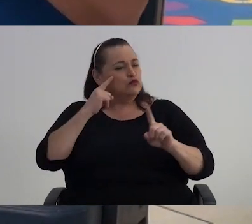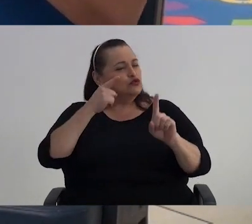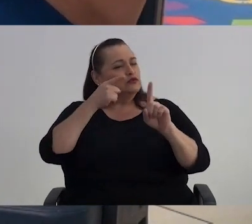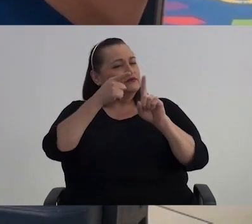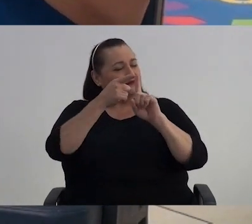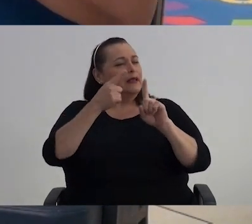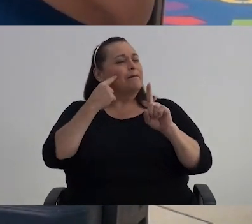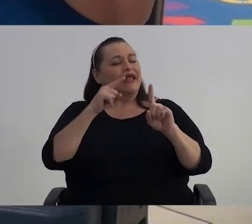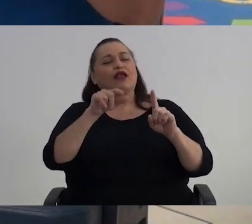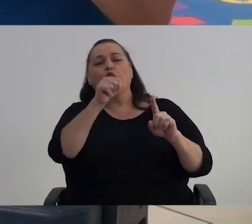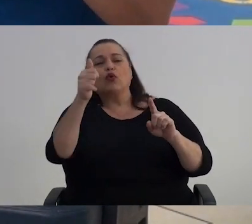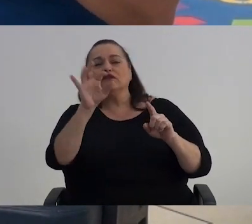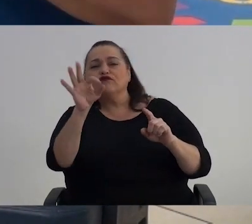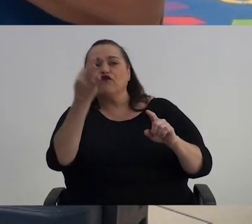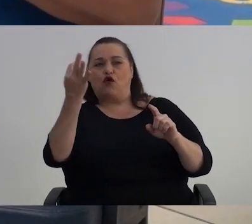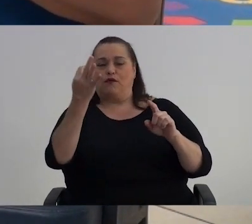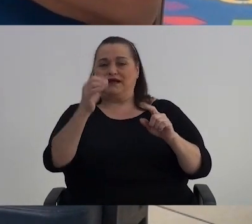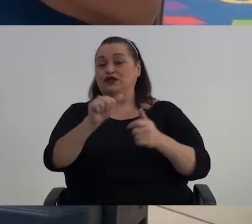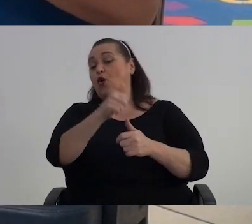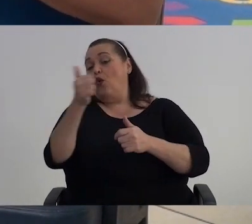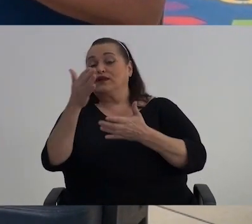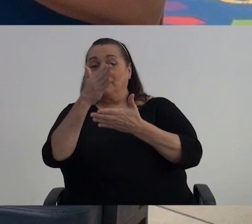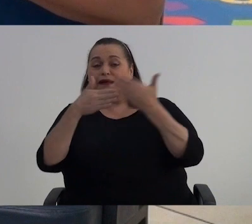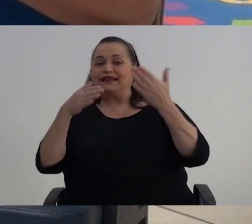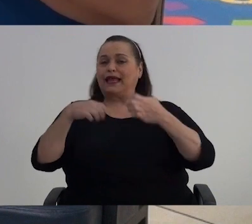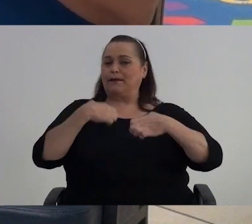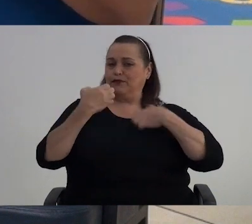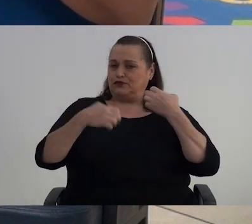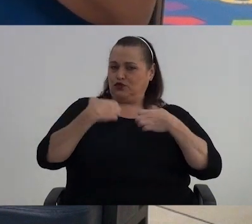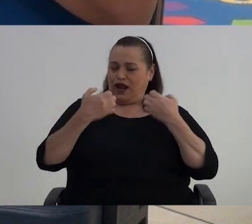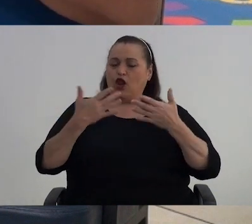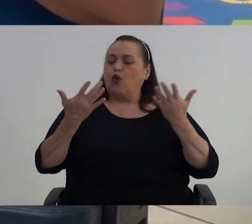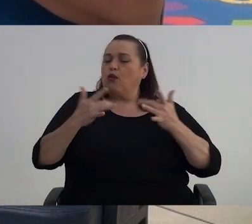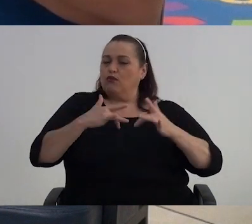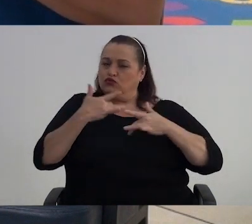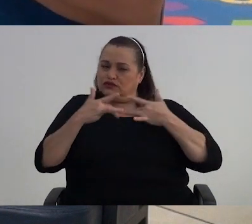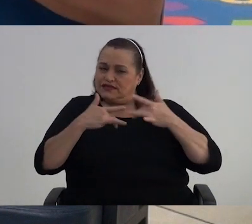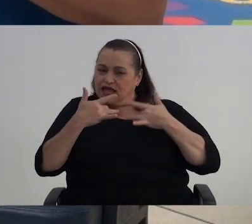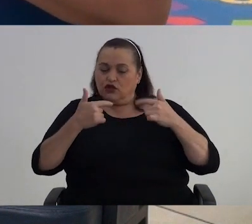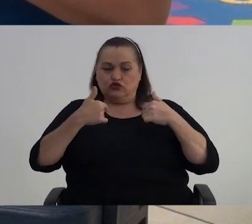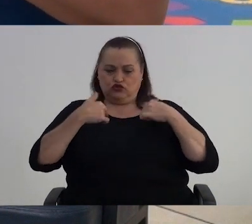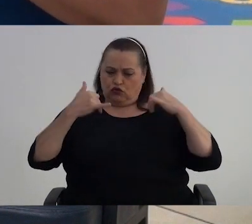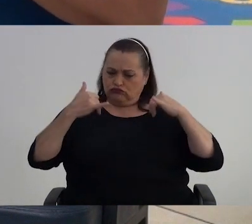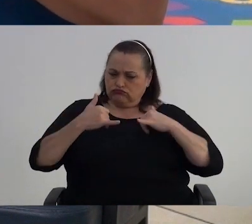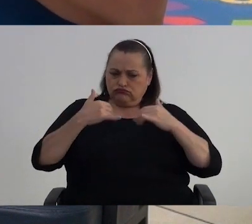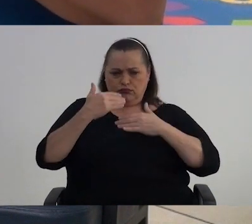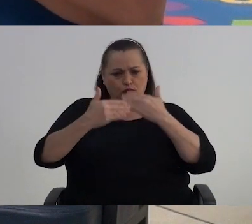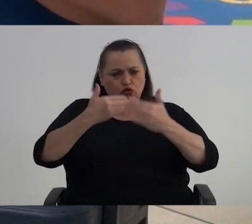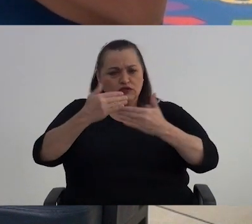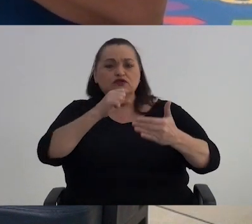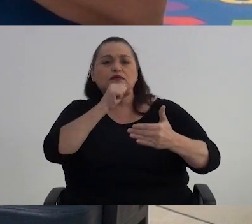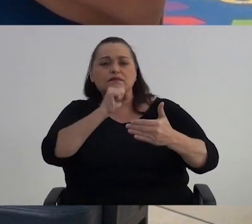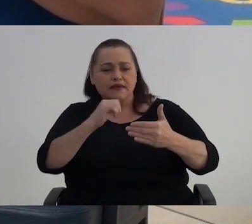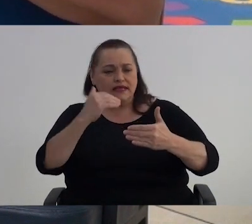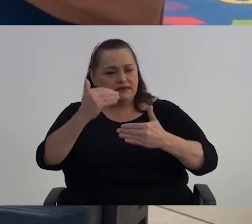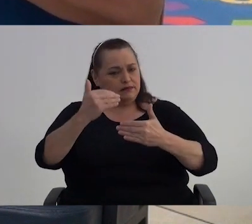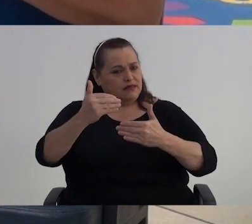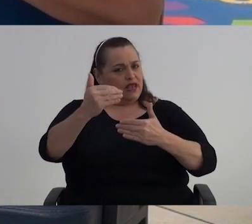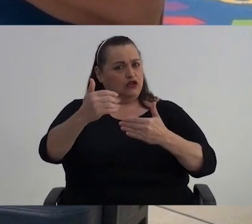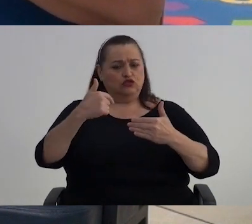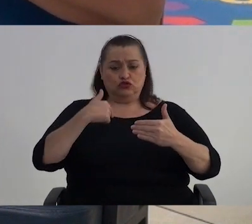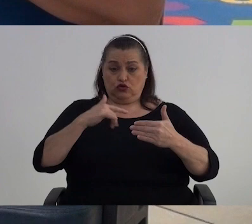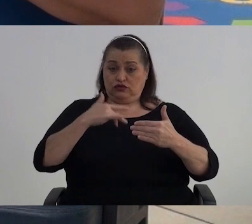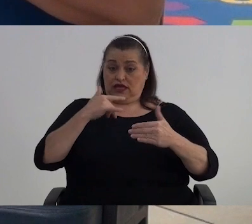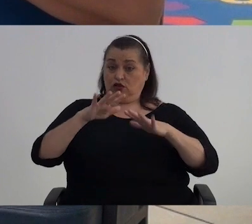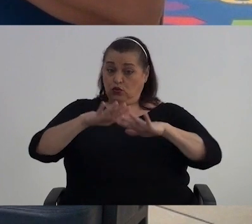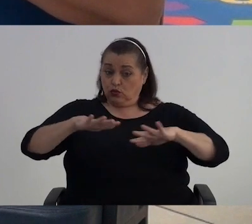esas otras esferas como la otra que sería la parte emocional ¿Cómo me siento? ¿Cómo estoy con mi proceso de envejecimiento? ¿Siento que